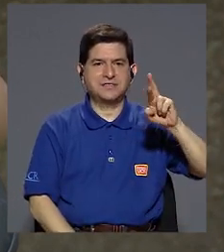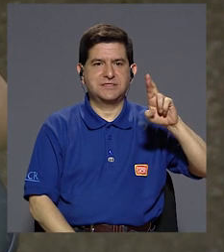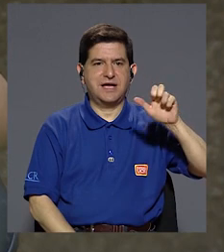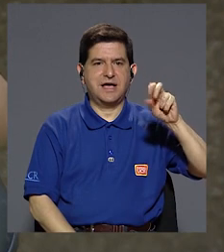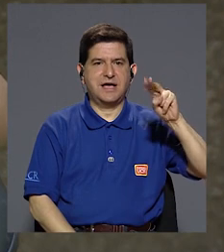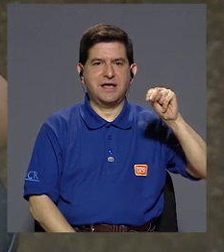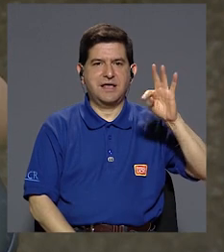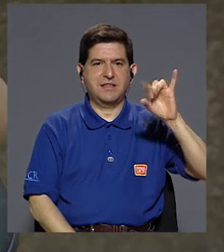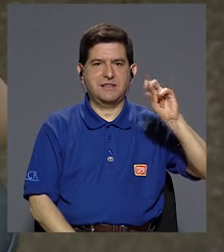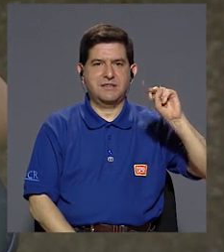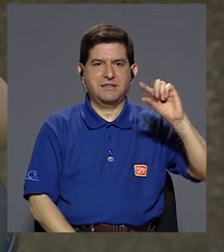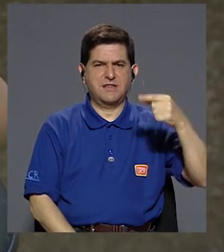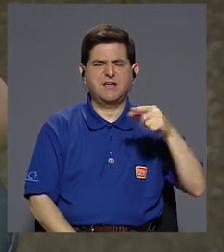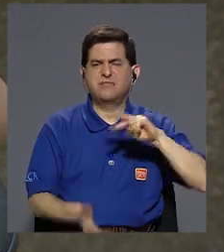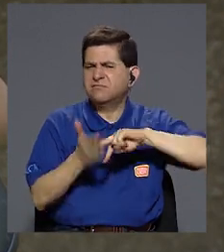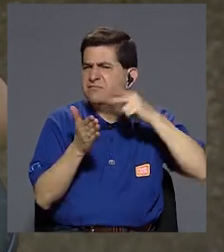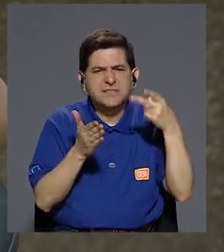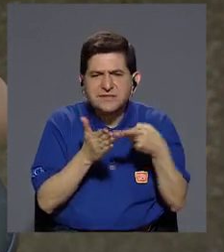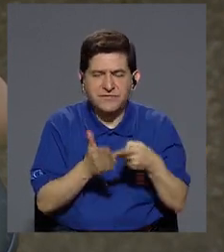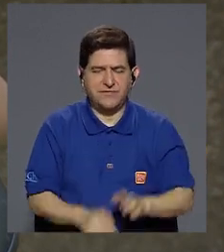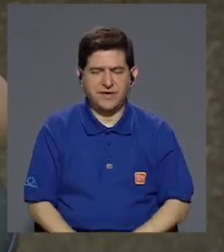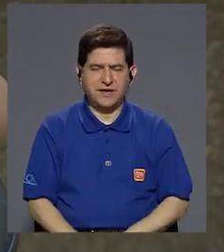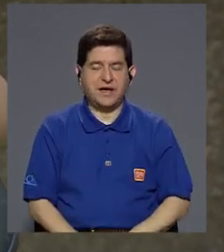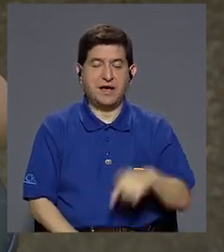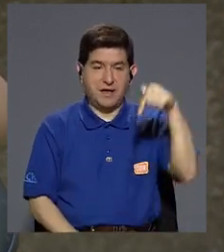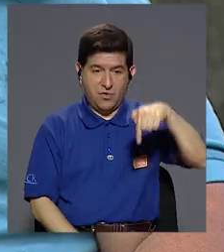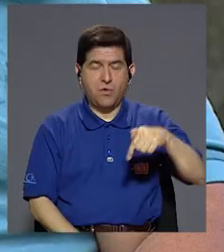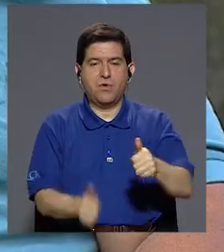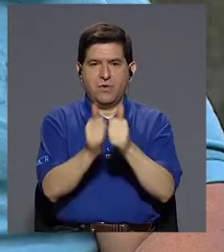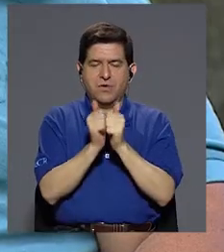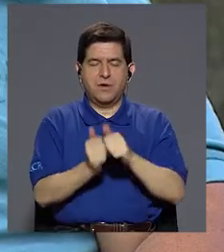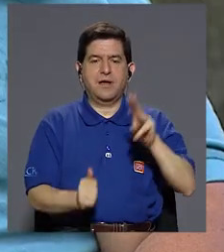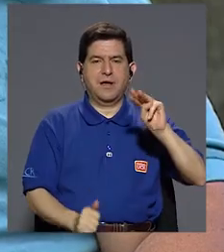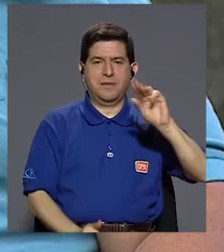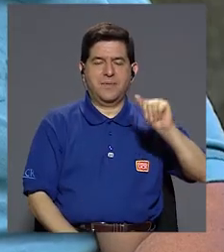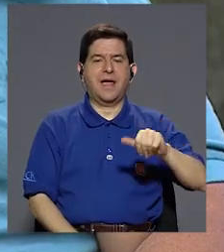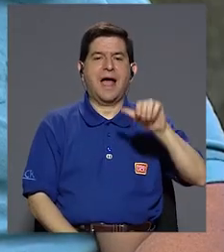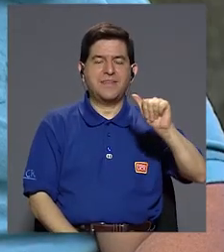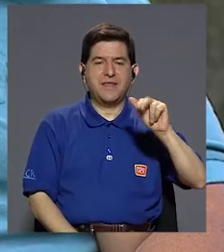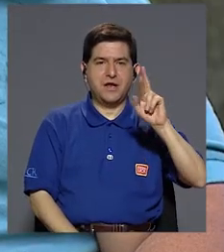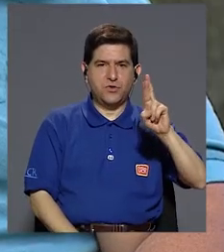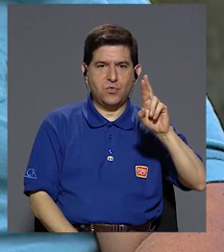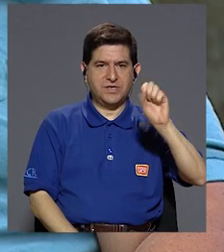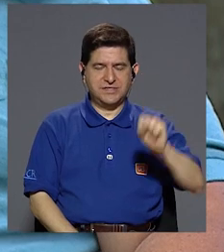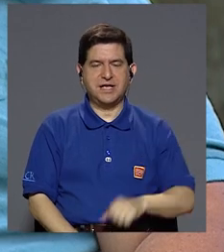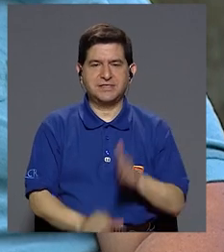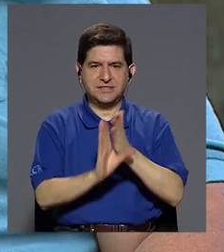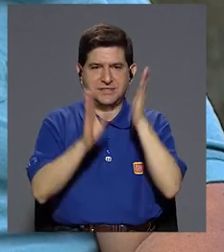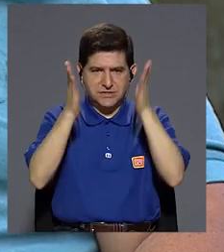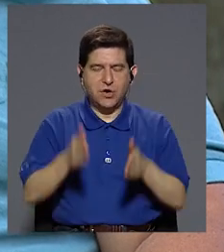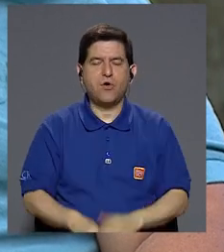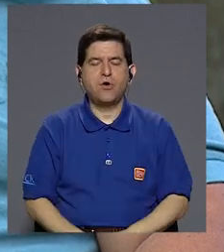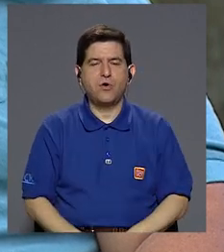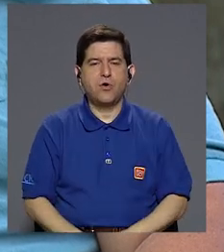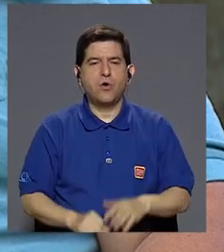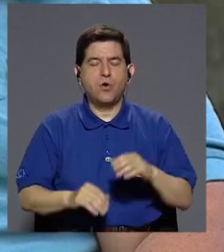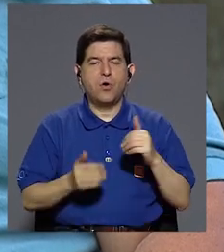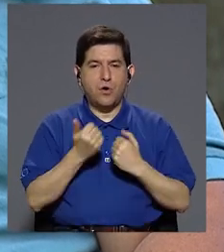del sharenting. ¿Qué significa eso? Nos acompaña para ello el máster Andrés Ruiz Sánchez. Él es psicólogo, coordinador,